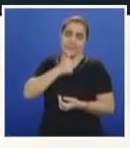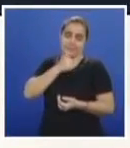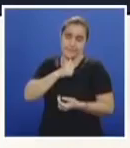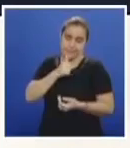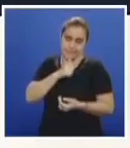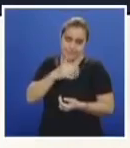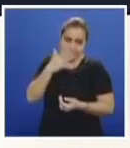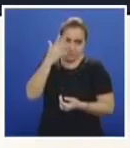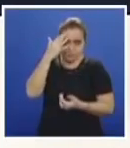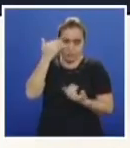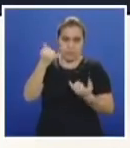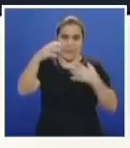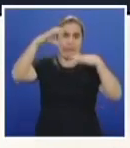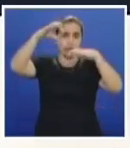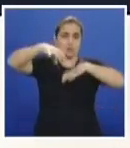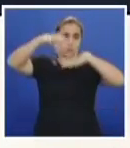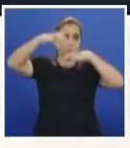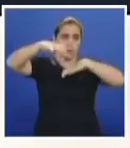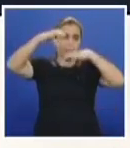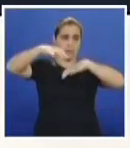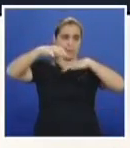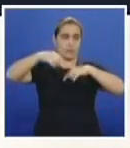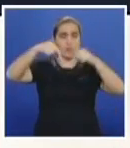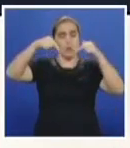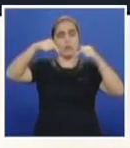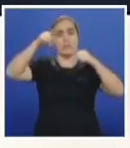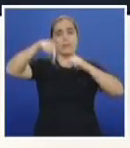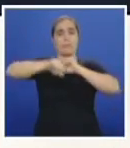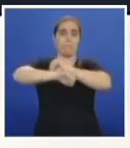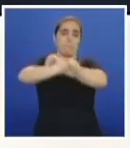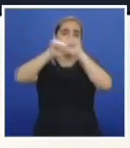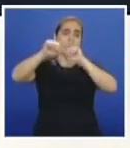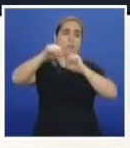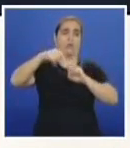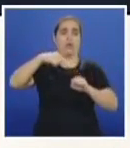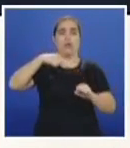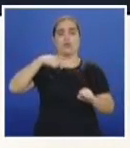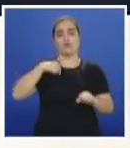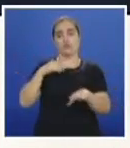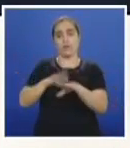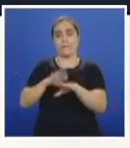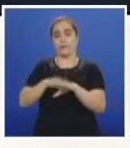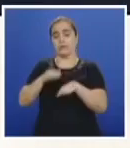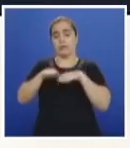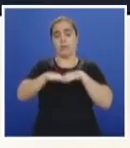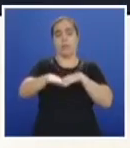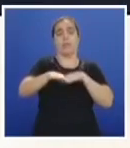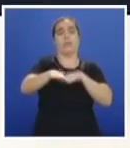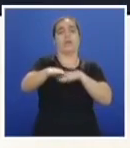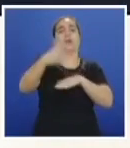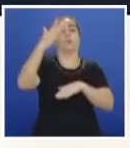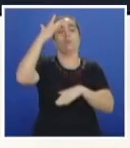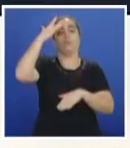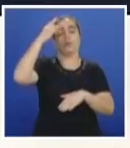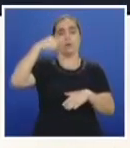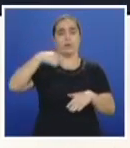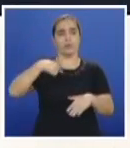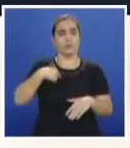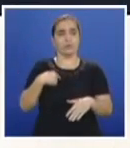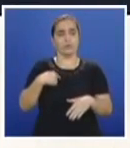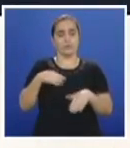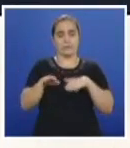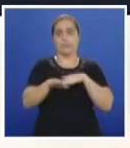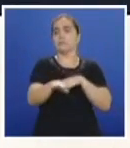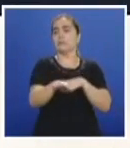especialmente en época de lluvia y especialmente en horas de la mañana. Yo dije colapsado porque generalmente cuando estamos en un momento de